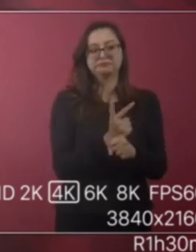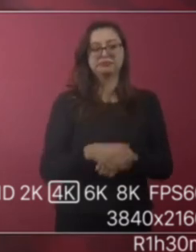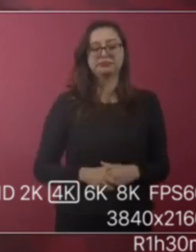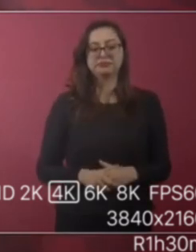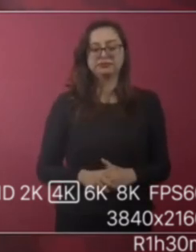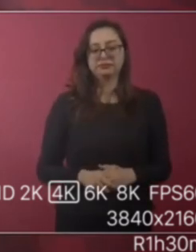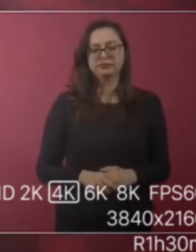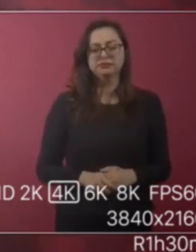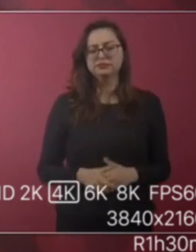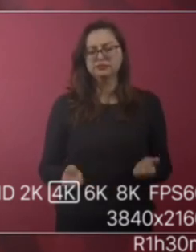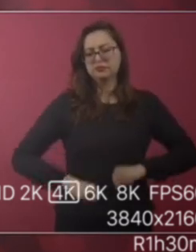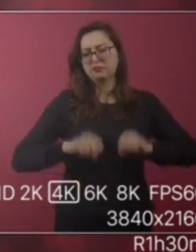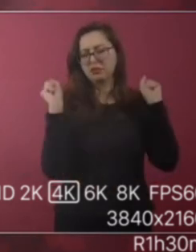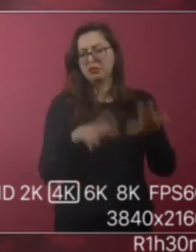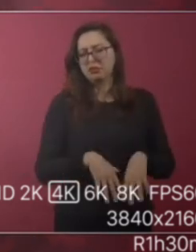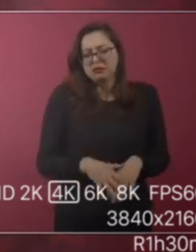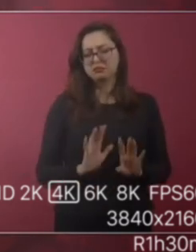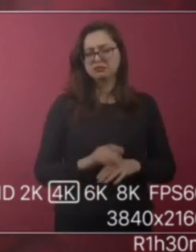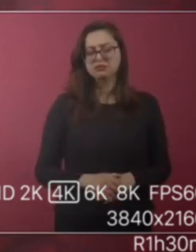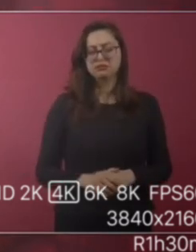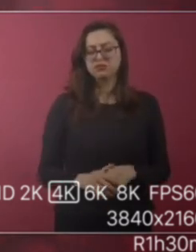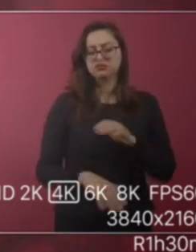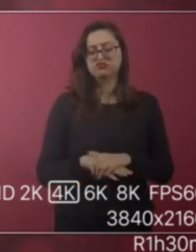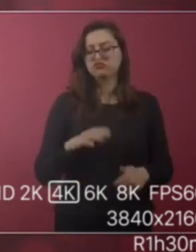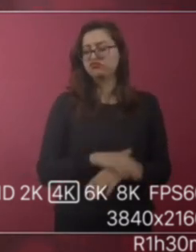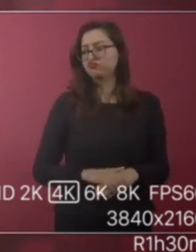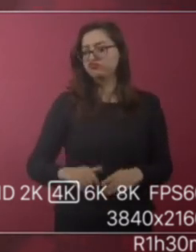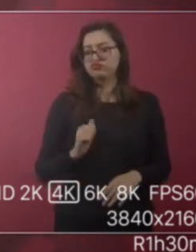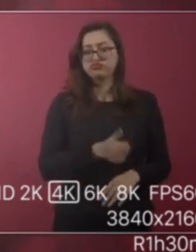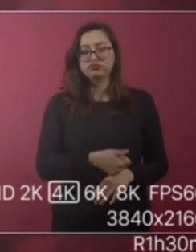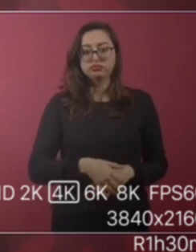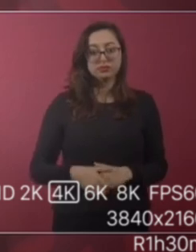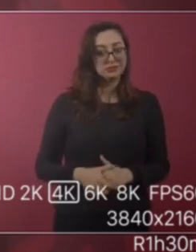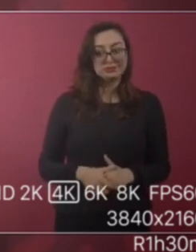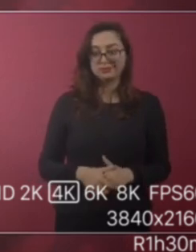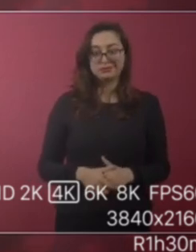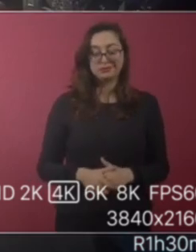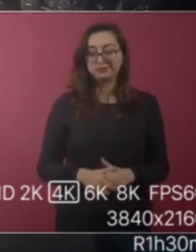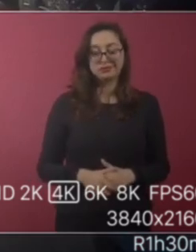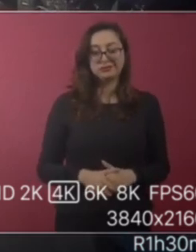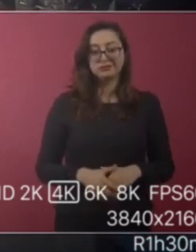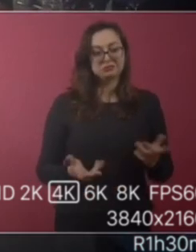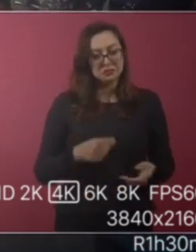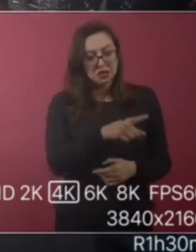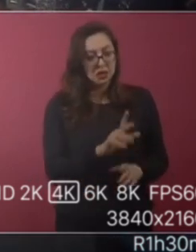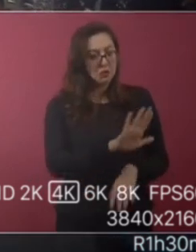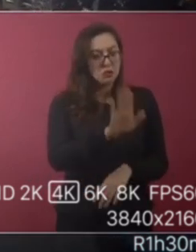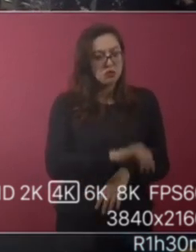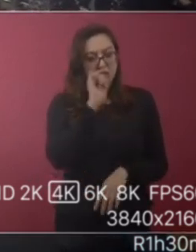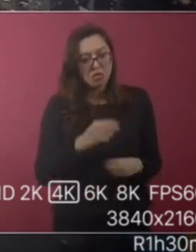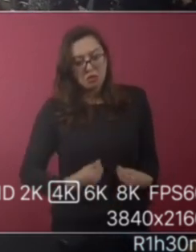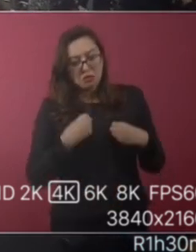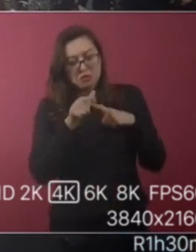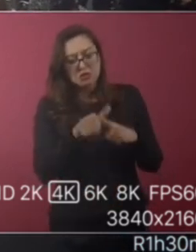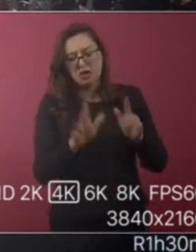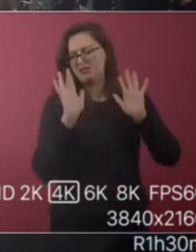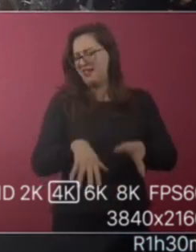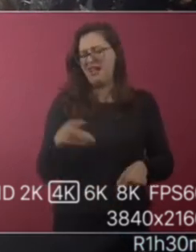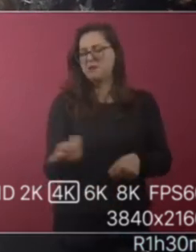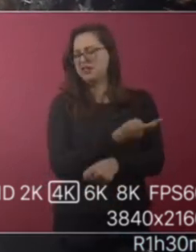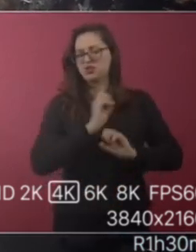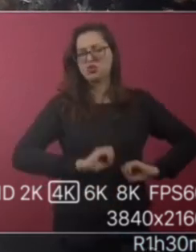Pero no dejarlo. No es que ya fue un atentado fallido. Ya pasó. No.